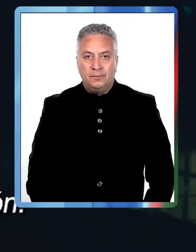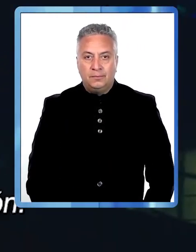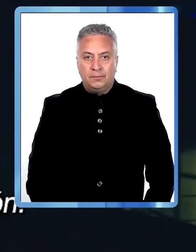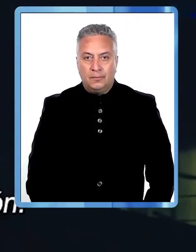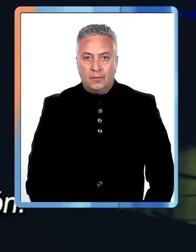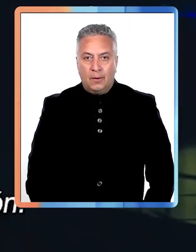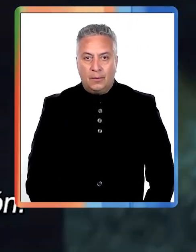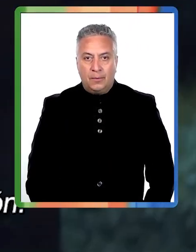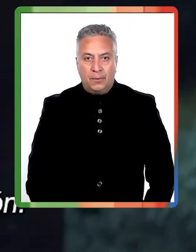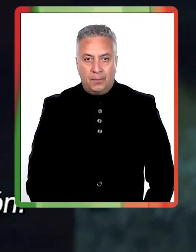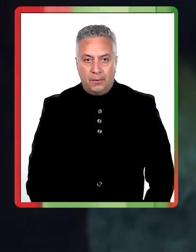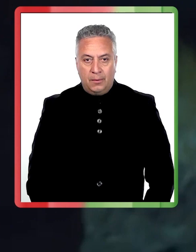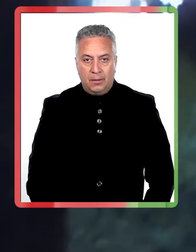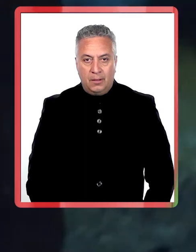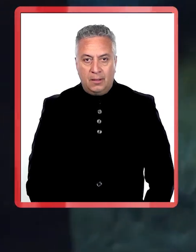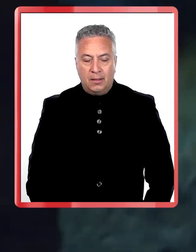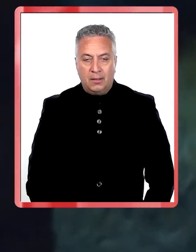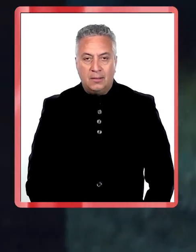Terminemos con esto pronto, güey.